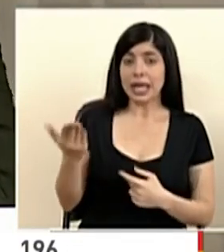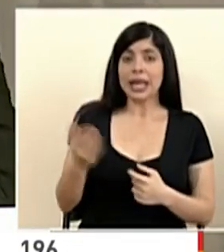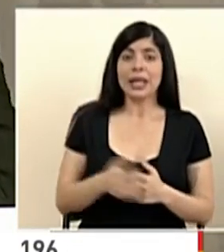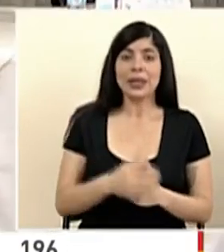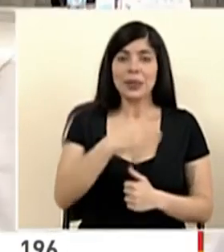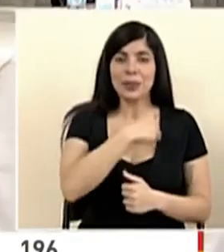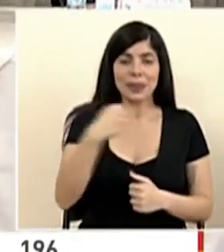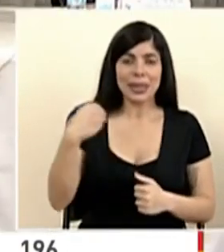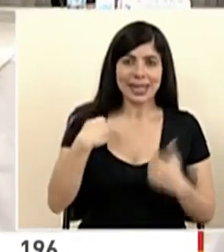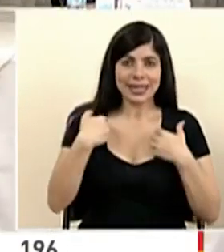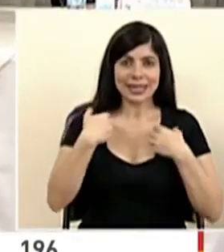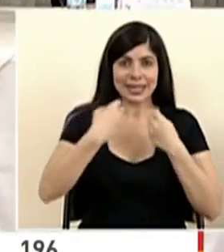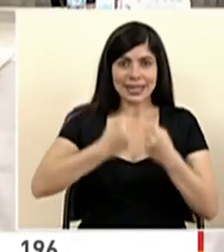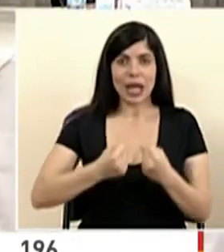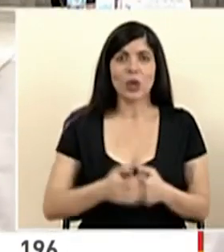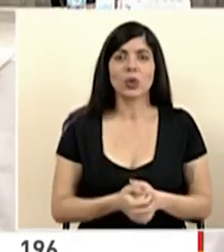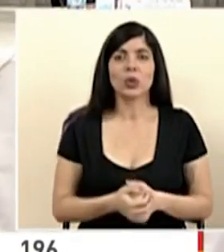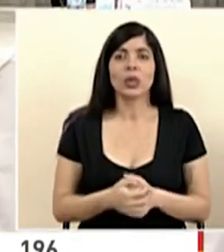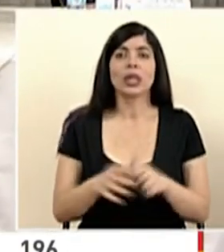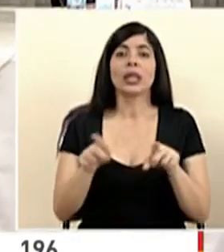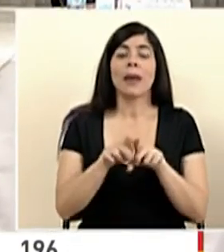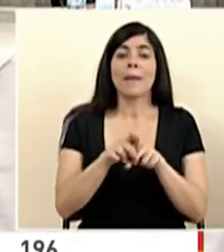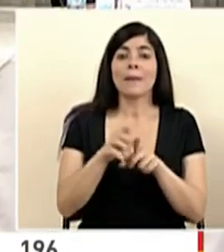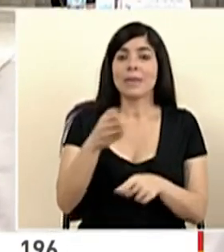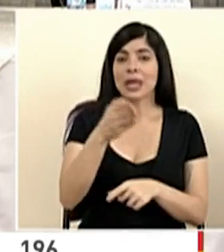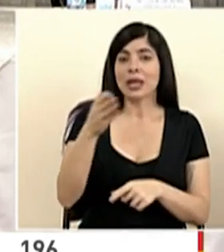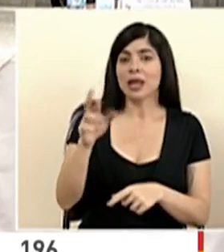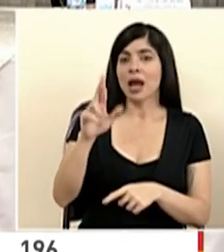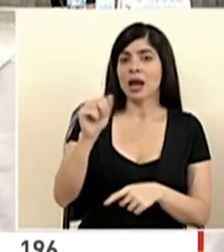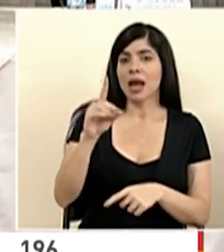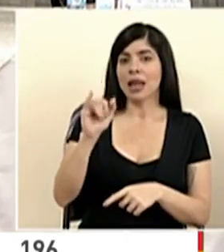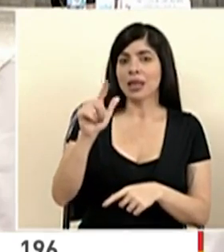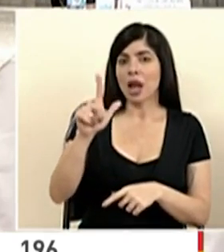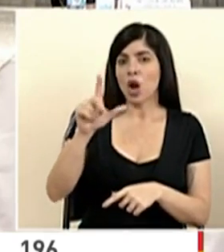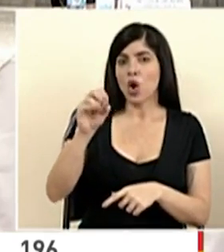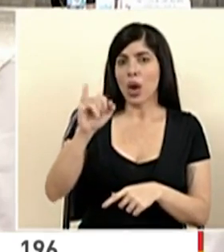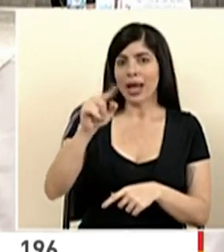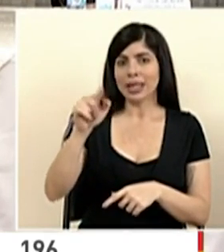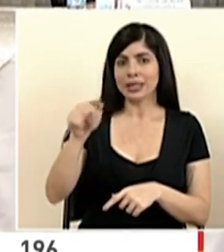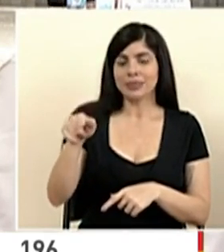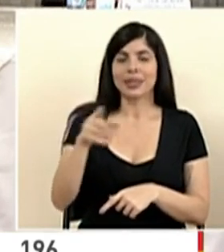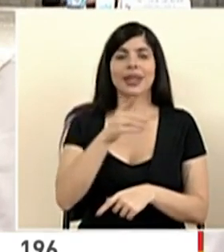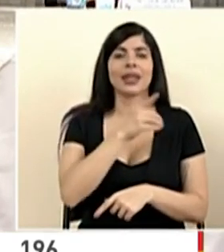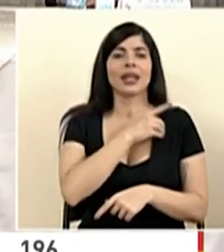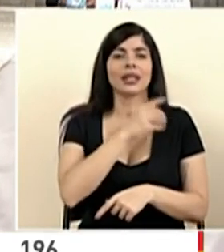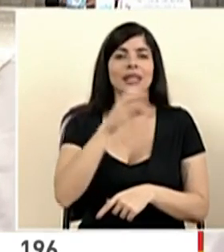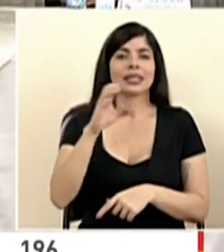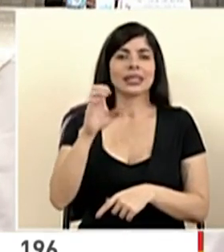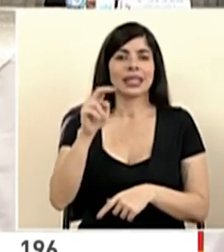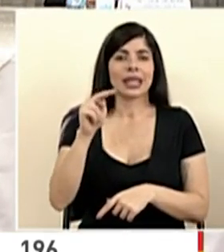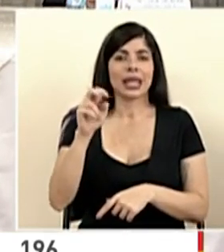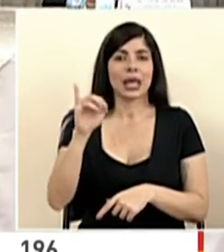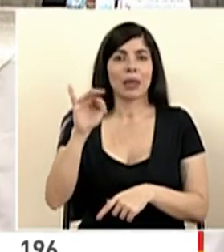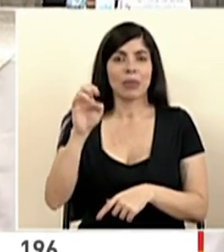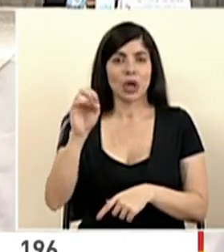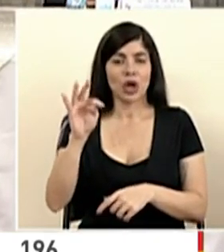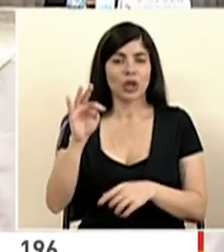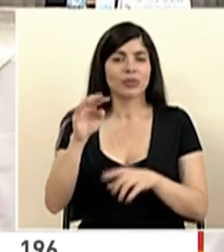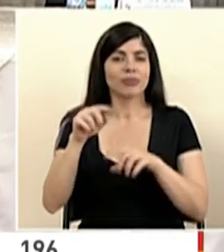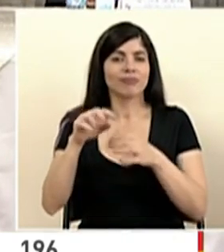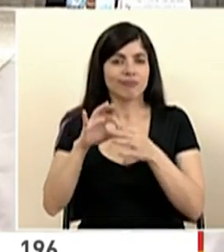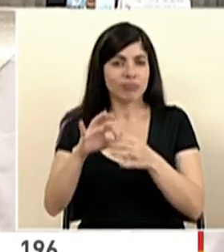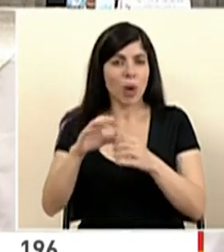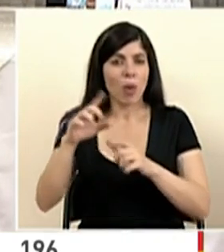ministro de Salud y además con don Randall Loaiz, el director del CNBIOT, a relación de las pruebas. Y de inmediato, señor